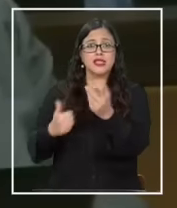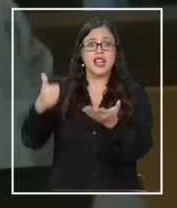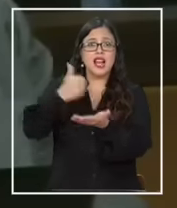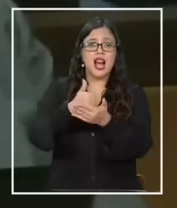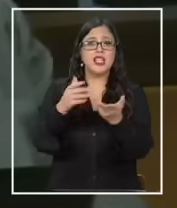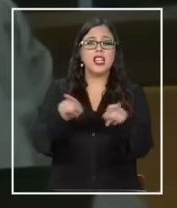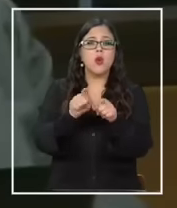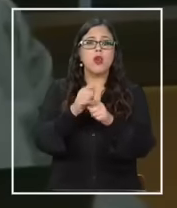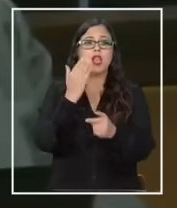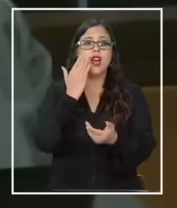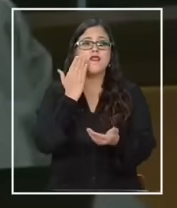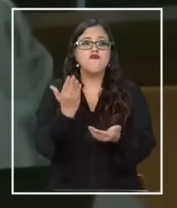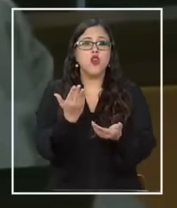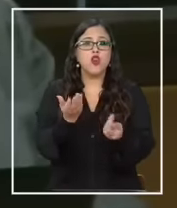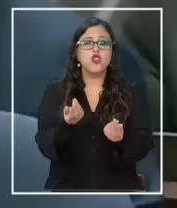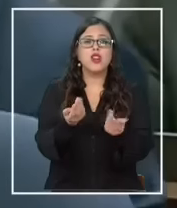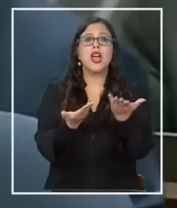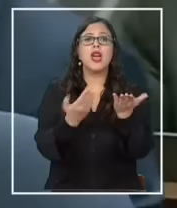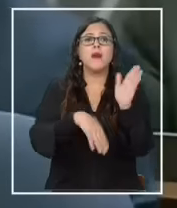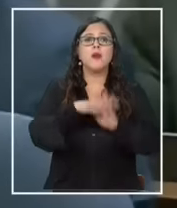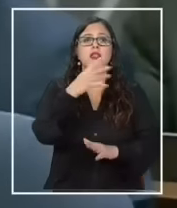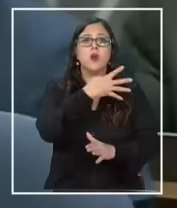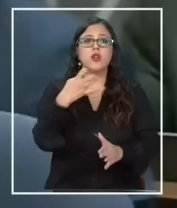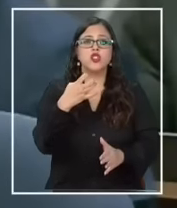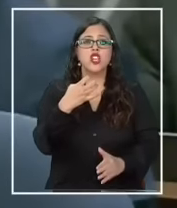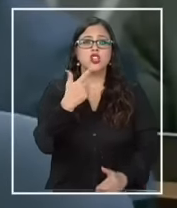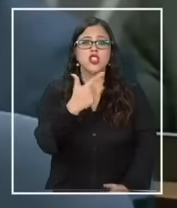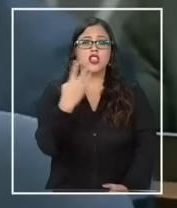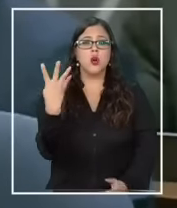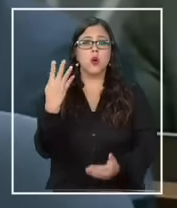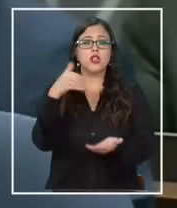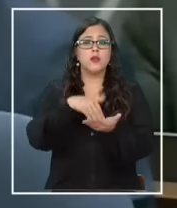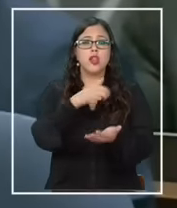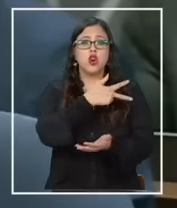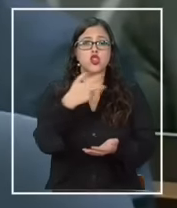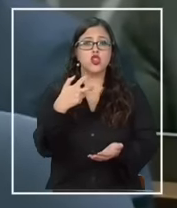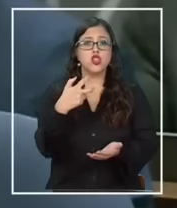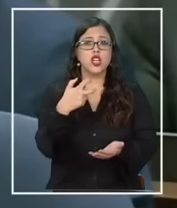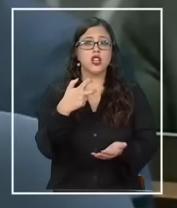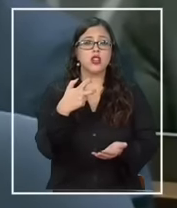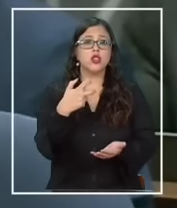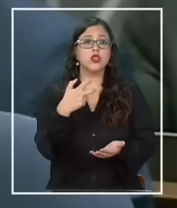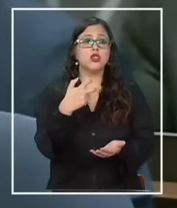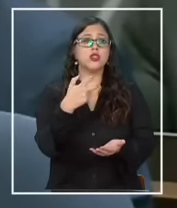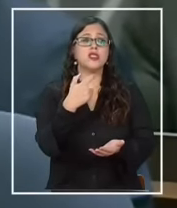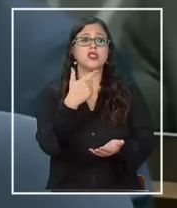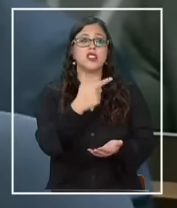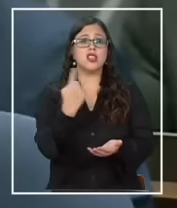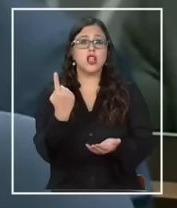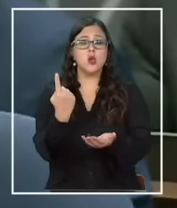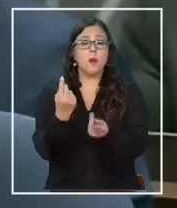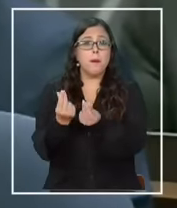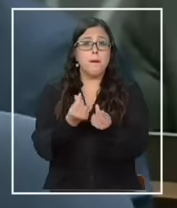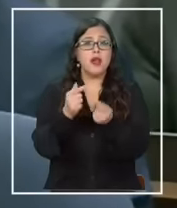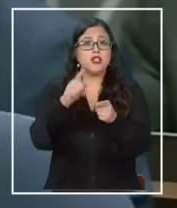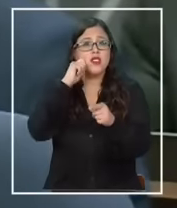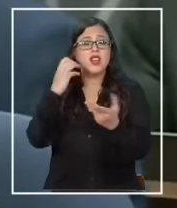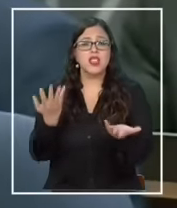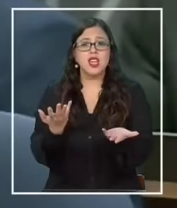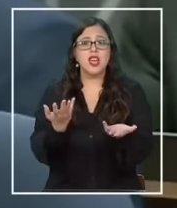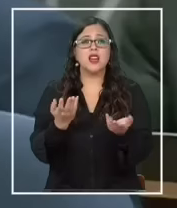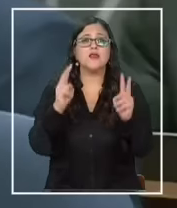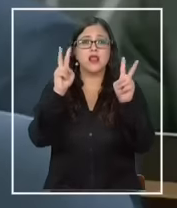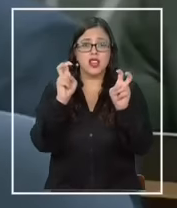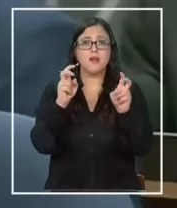abonos por la suma de 174 millones, 408 mil 771 pesos, cuyo origen corresponde a los